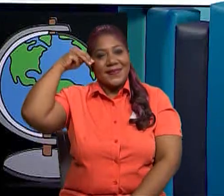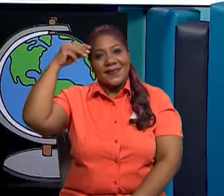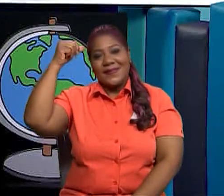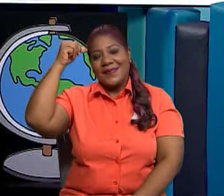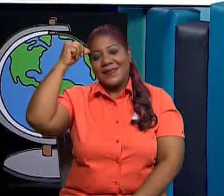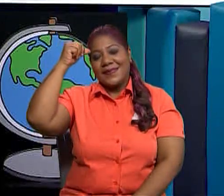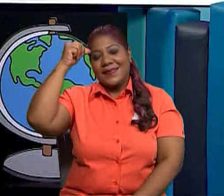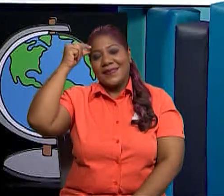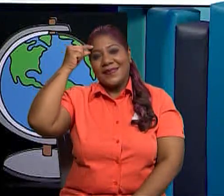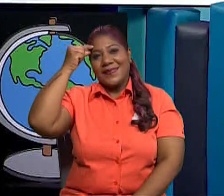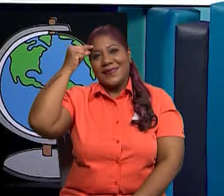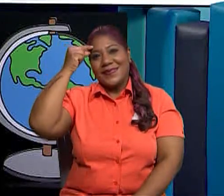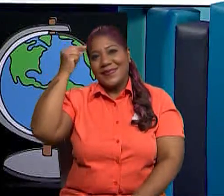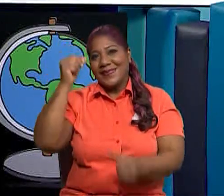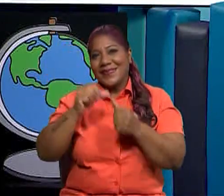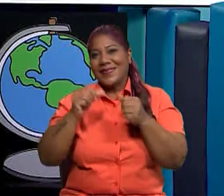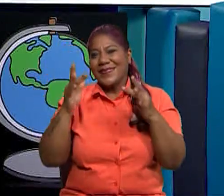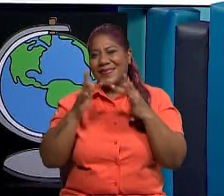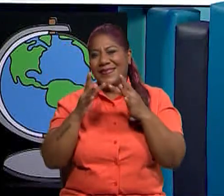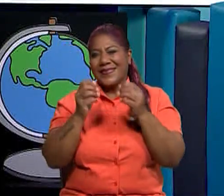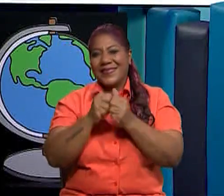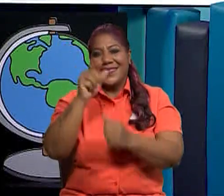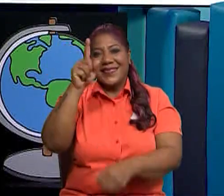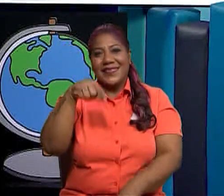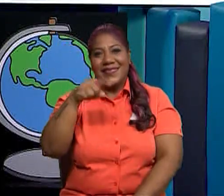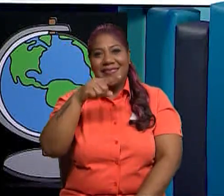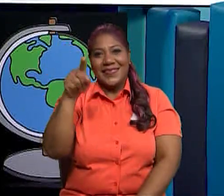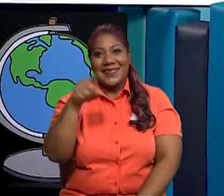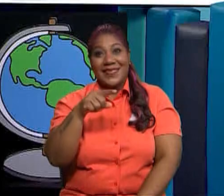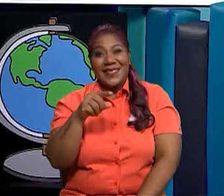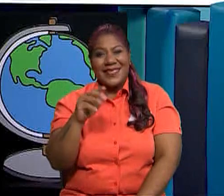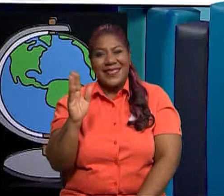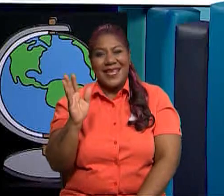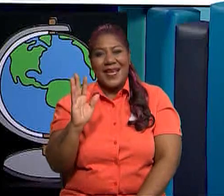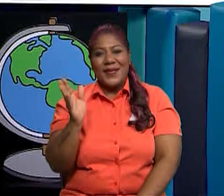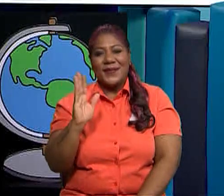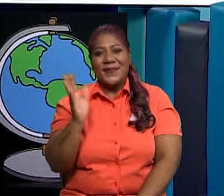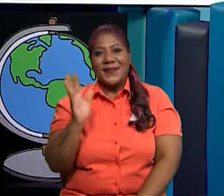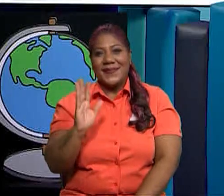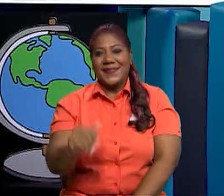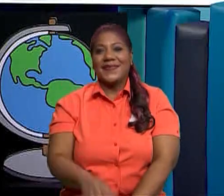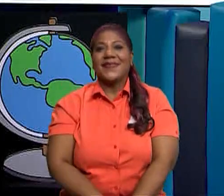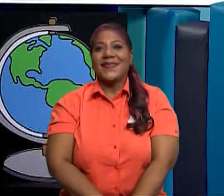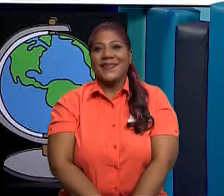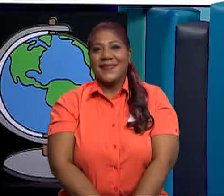aplicación de MedCon Go. Y recuerda, conéctate con la estrella. ¡Hasta la próxima!